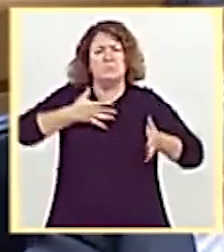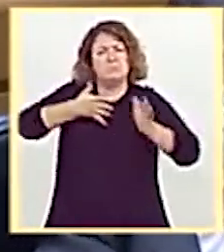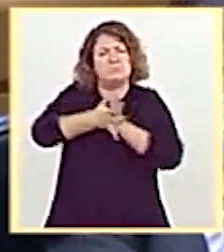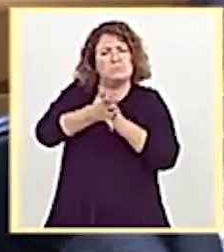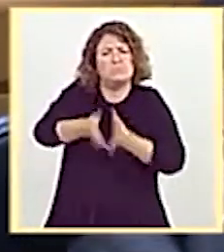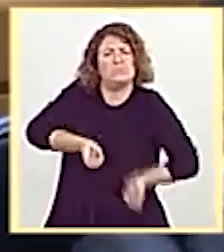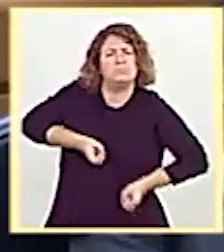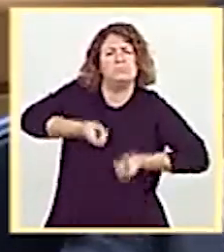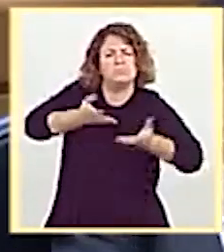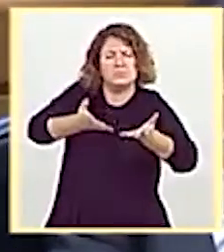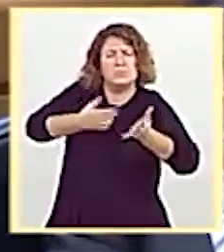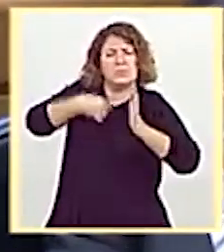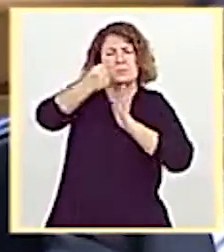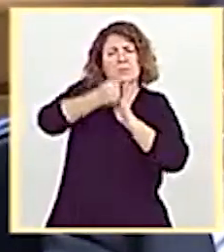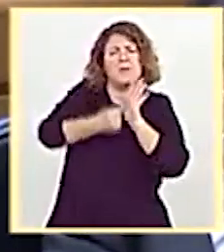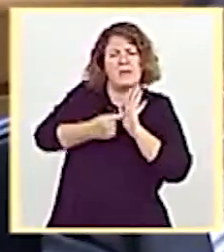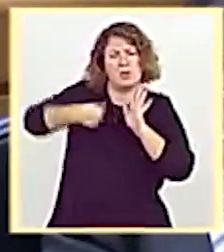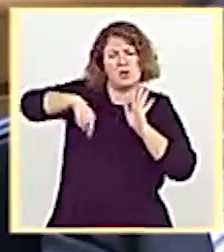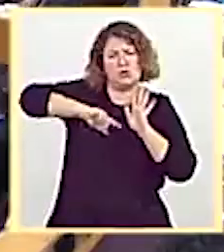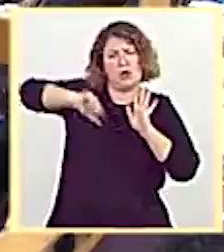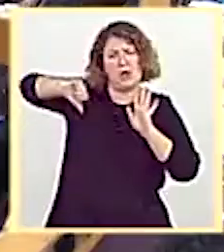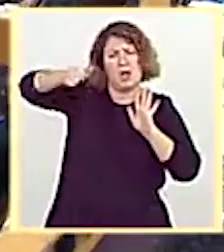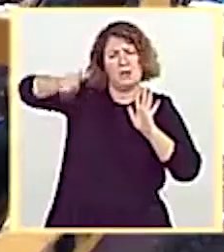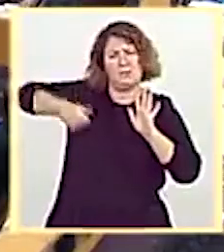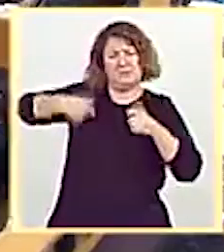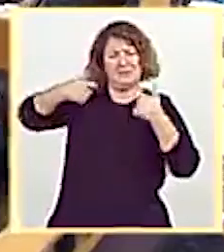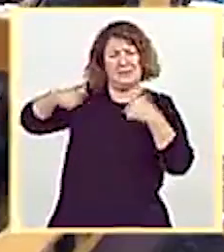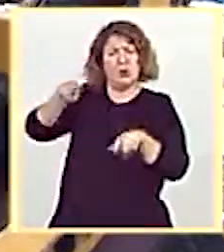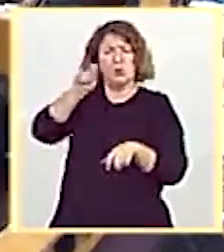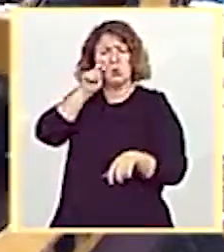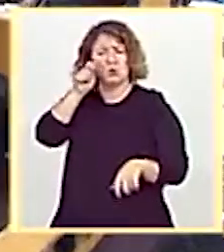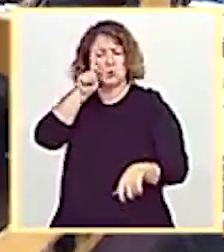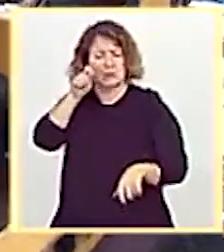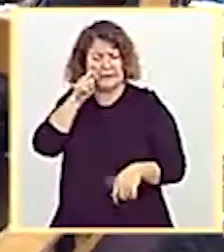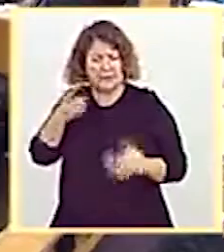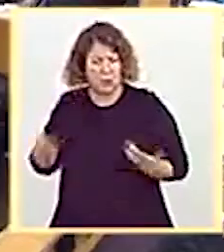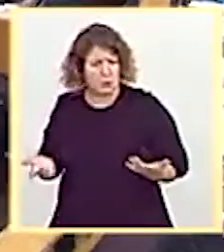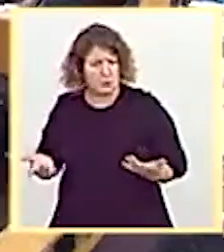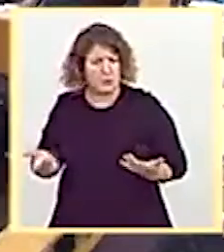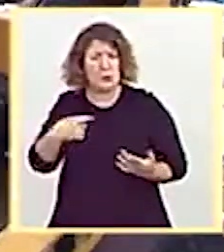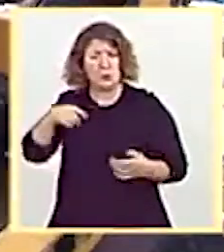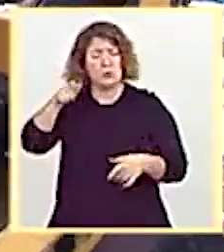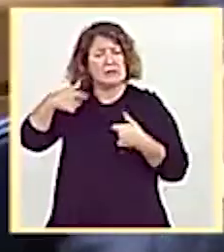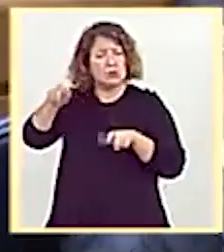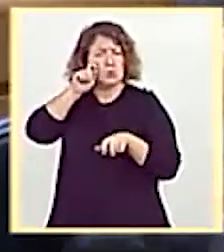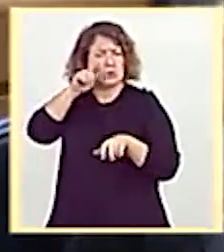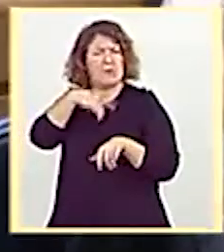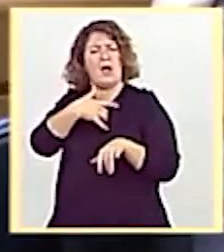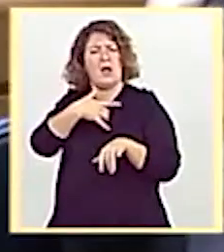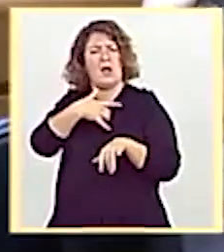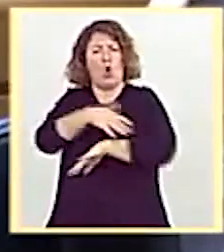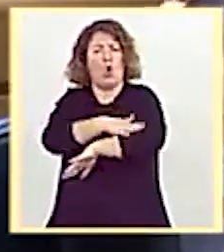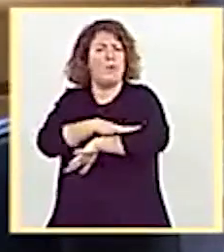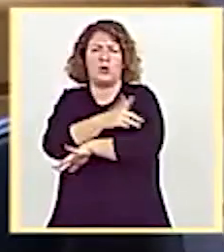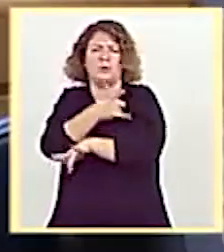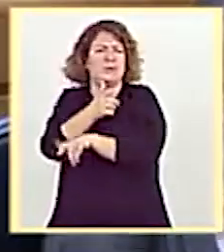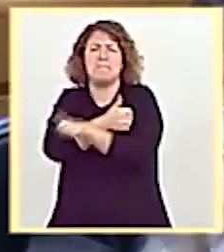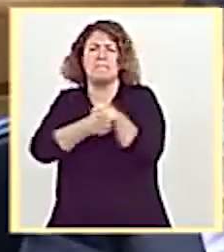las medidas que hemos aprobado para apoyar al sector turístico, un sector que es una prioridad en la agenda del Gobierno. Bueno,